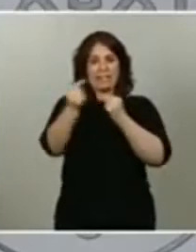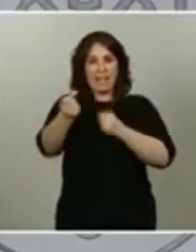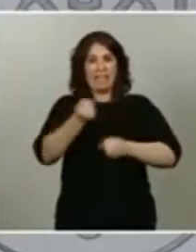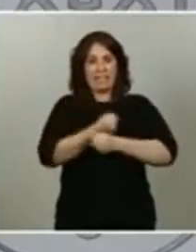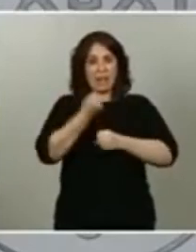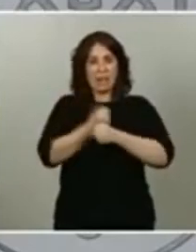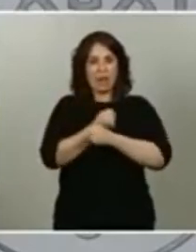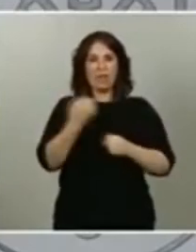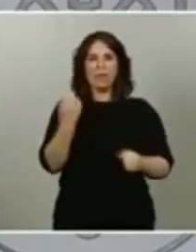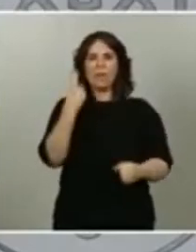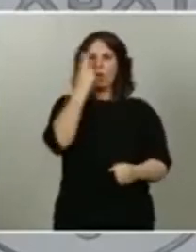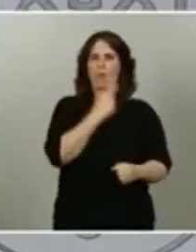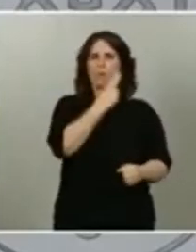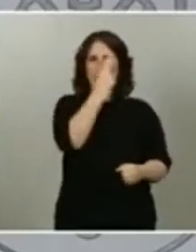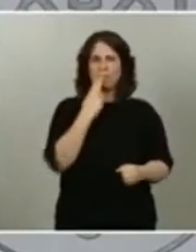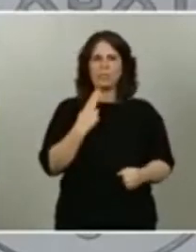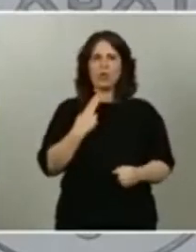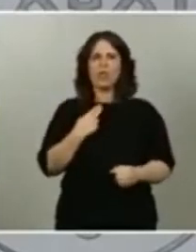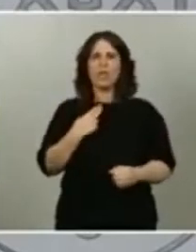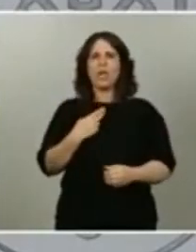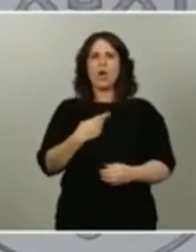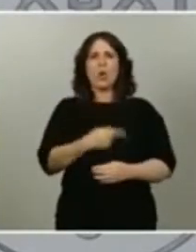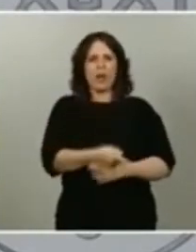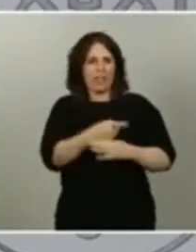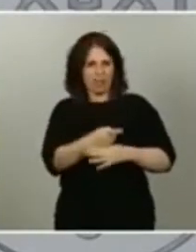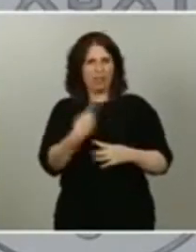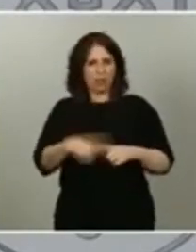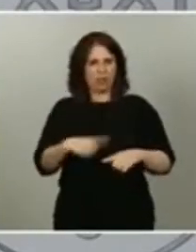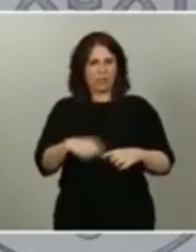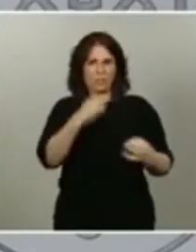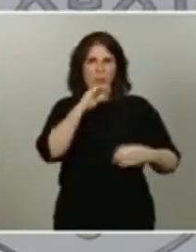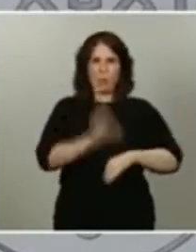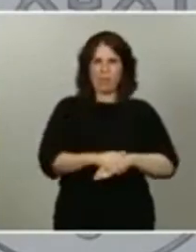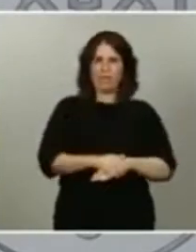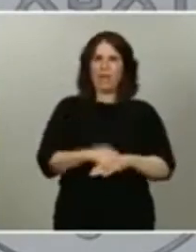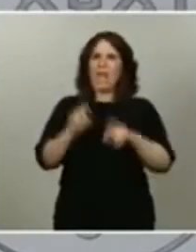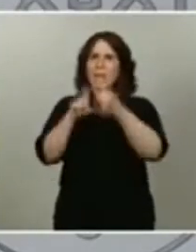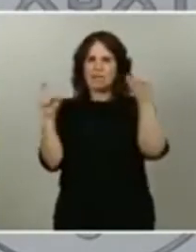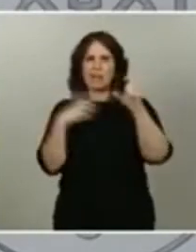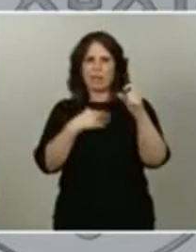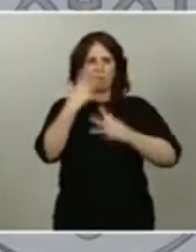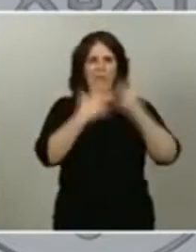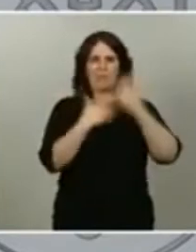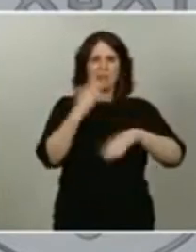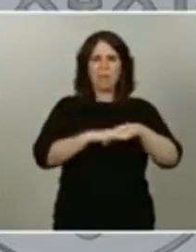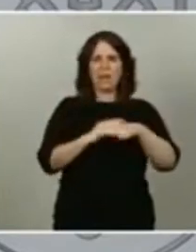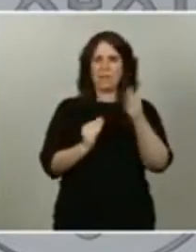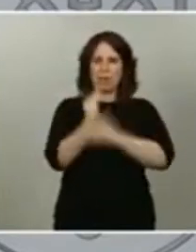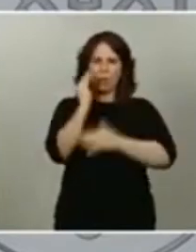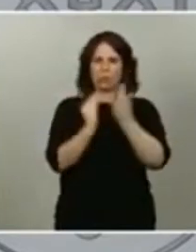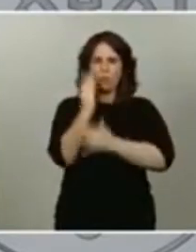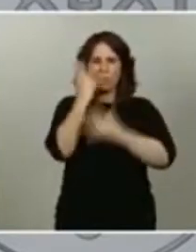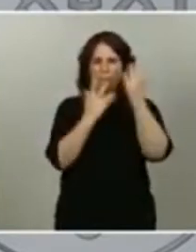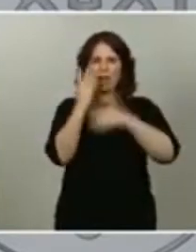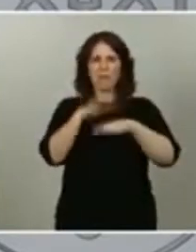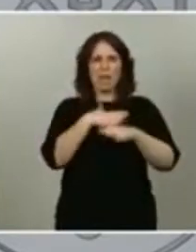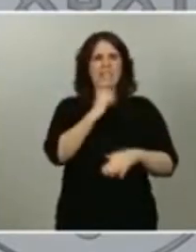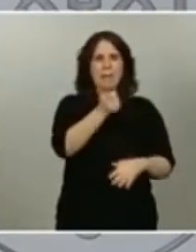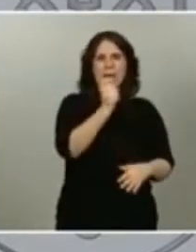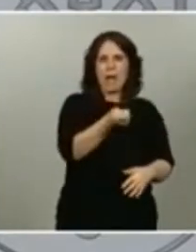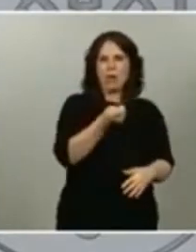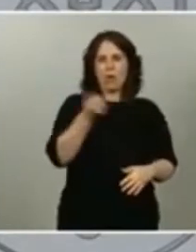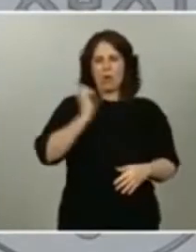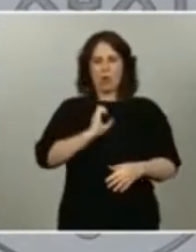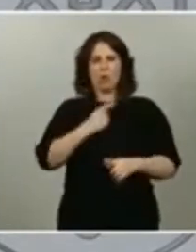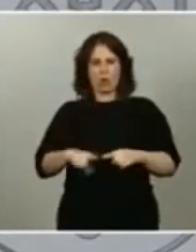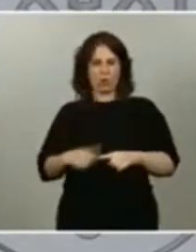obligaciones exigibles por parte de las empresas, medibles para la productividad, para el pago de sus salarios y para otras cuestiones. Por